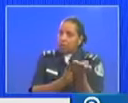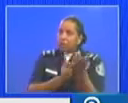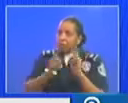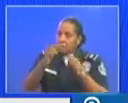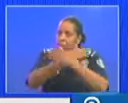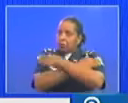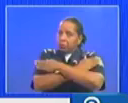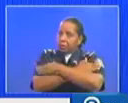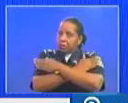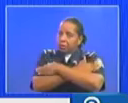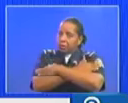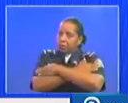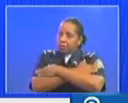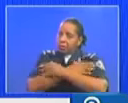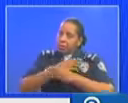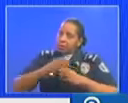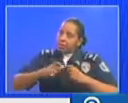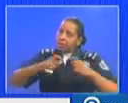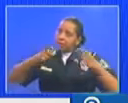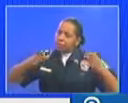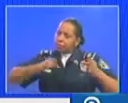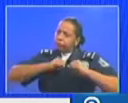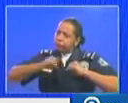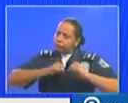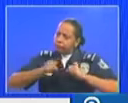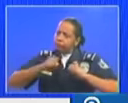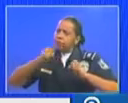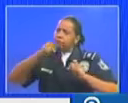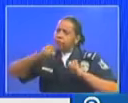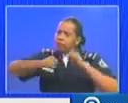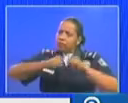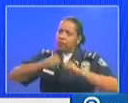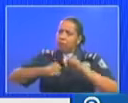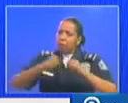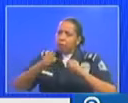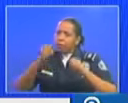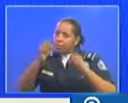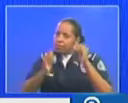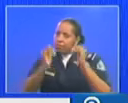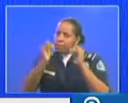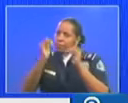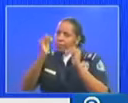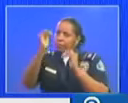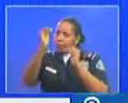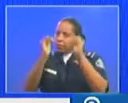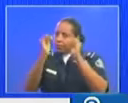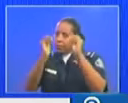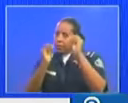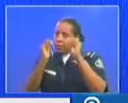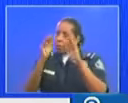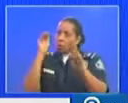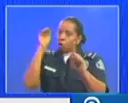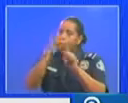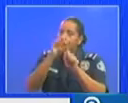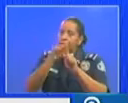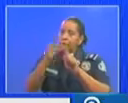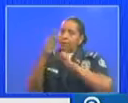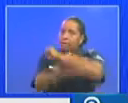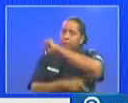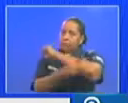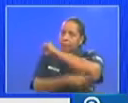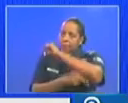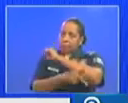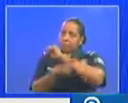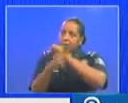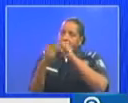felicitar el gran esfuerzo que vienen haciendo van llegando al promedio que esperamos como meta del país y si va a